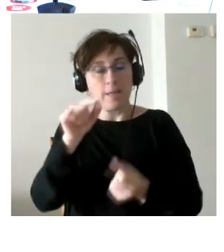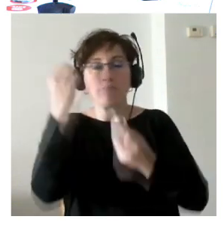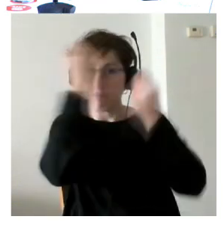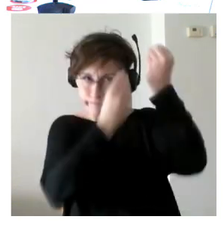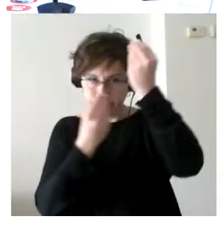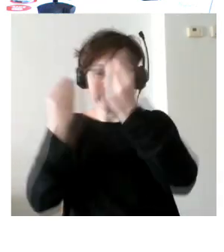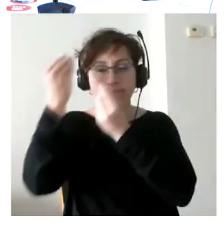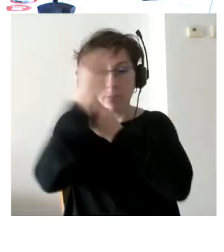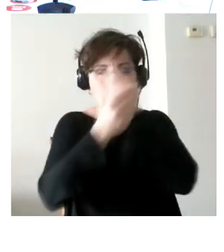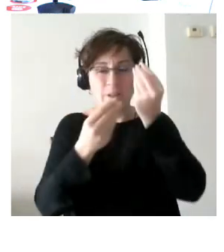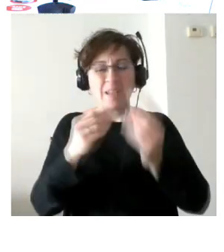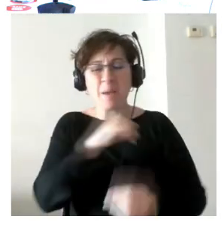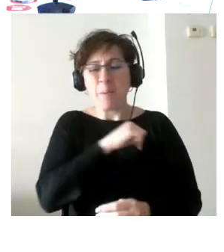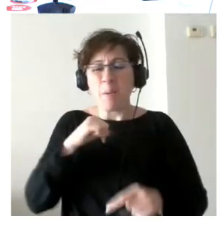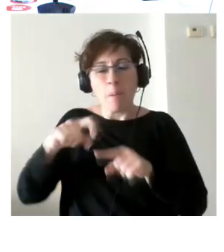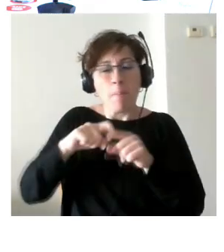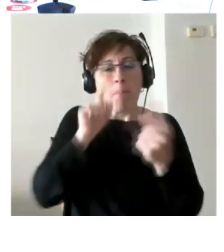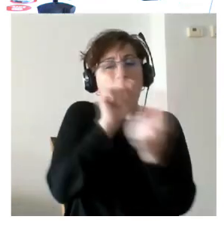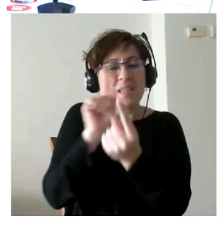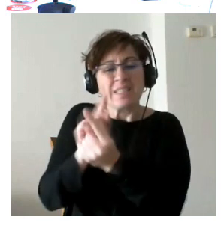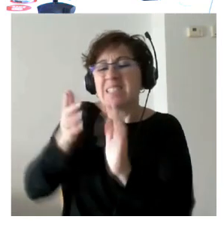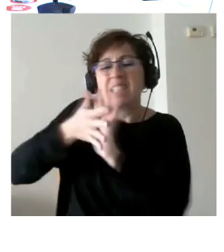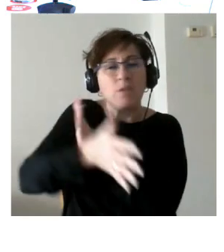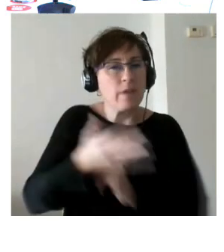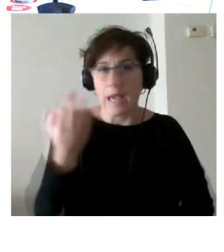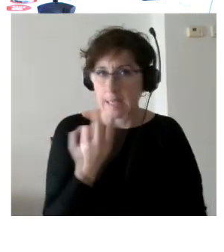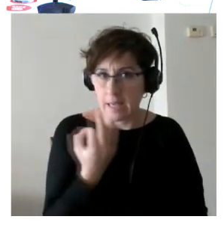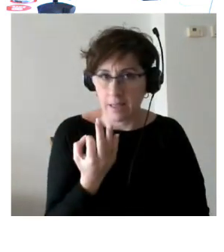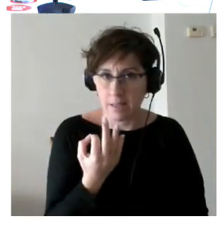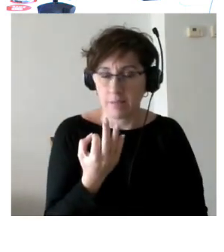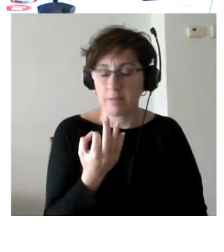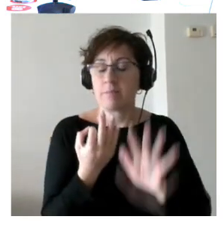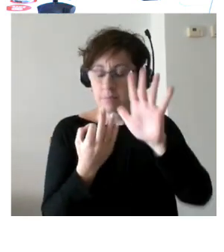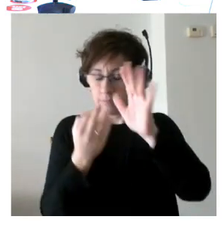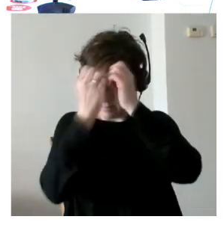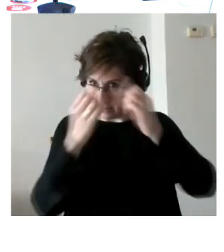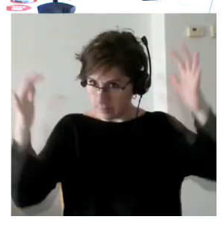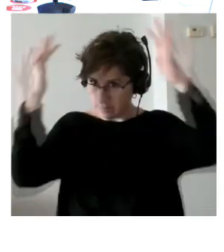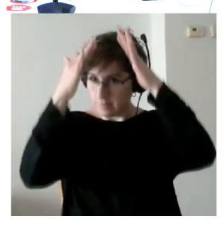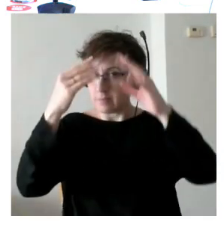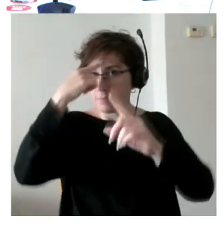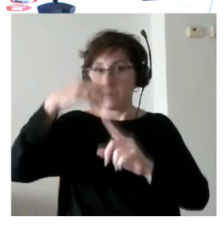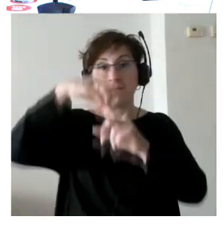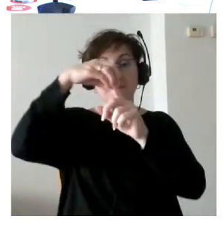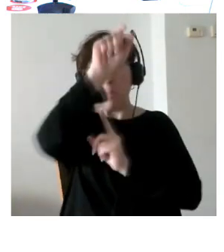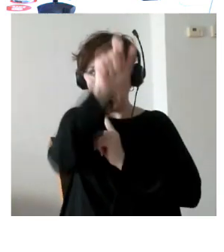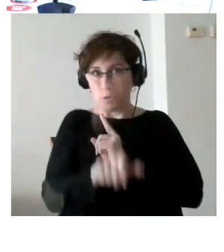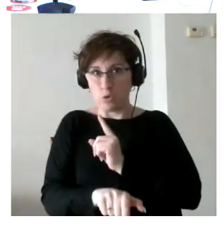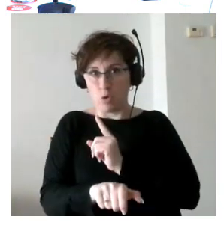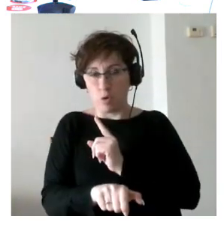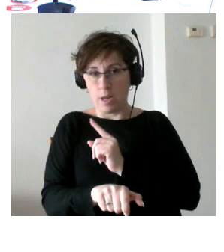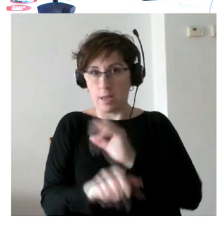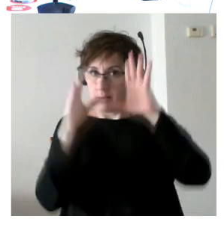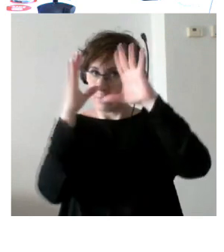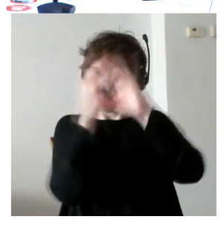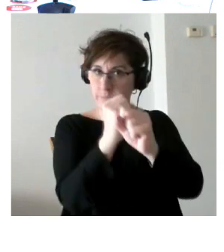que significa la personalización que tiene que ver con lo que es un pensamiento centrado en la persona Cuando hacemos un pensamiento centrado en la